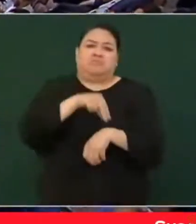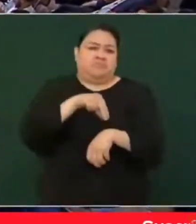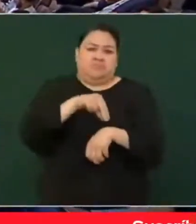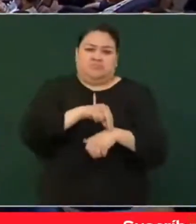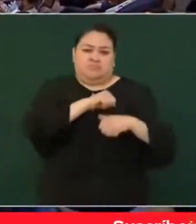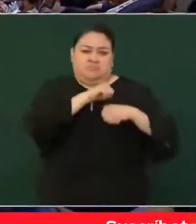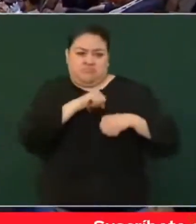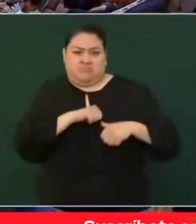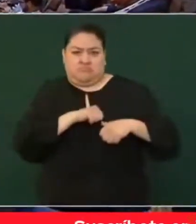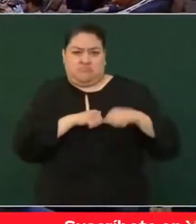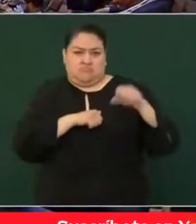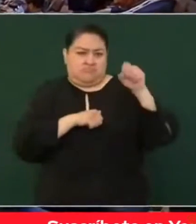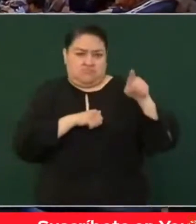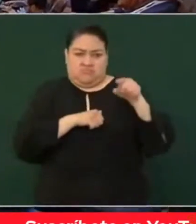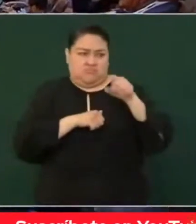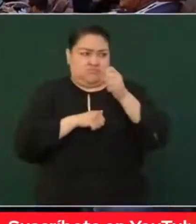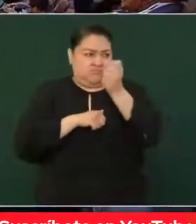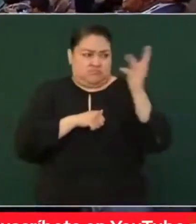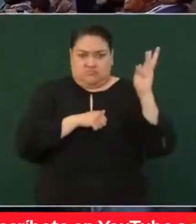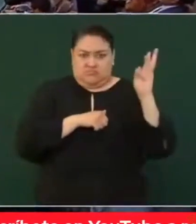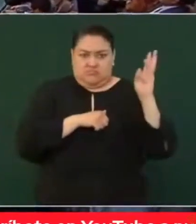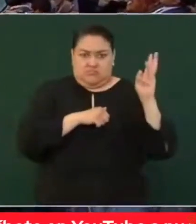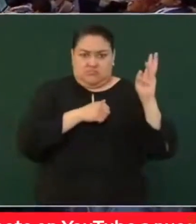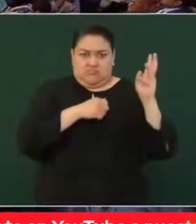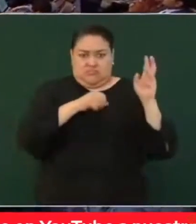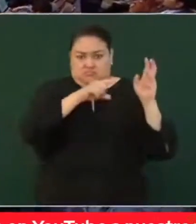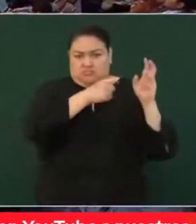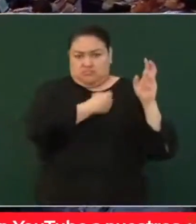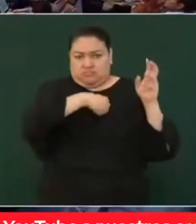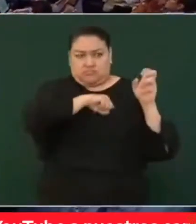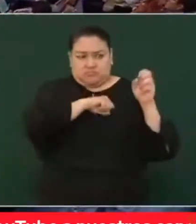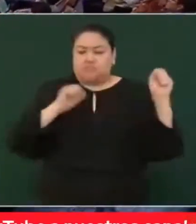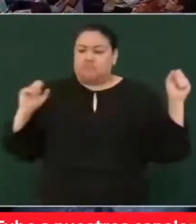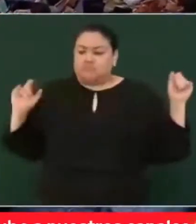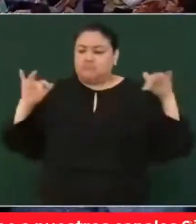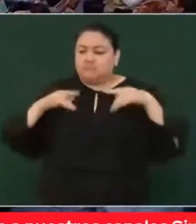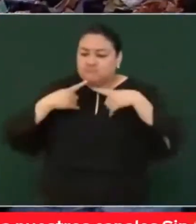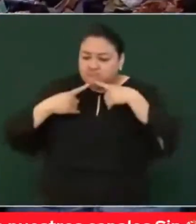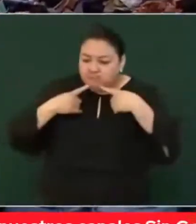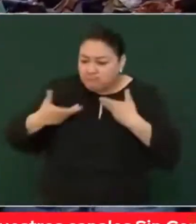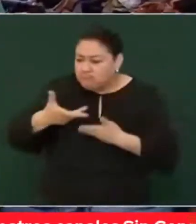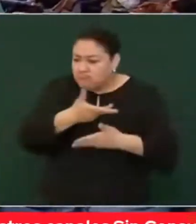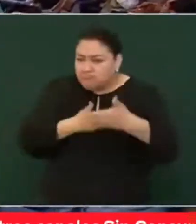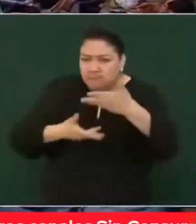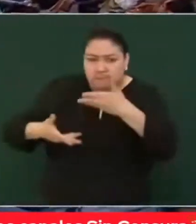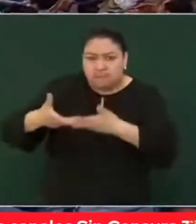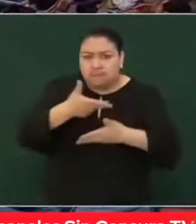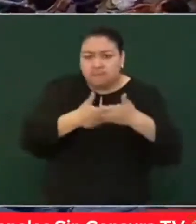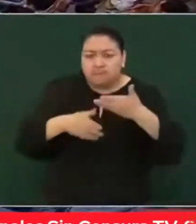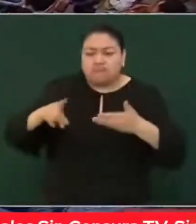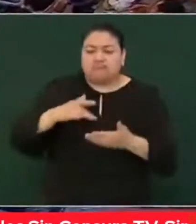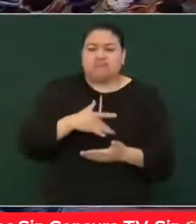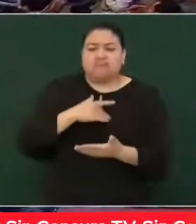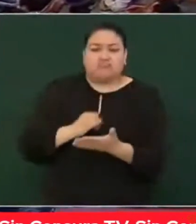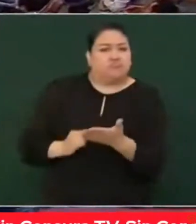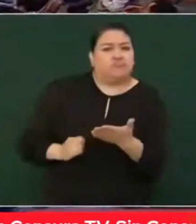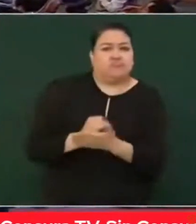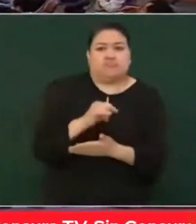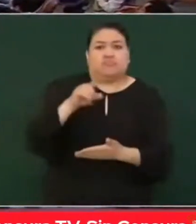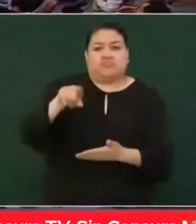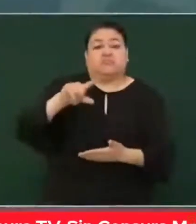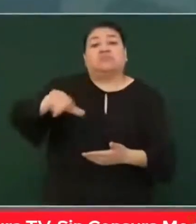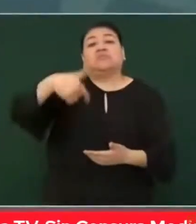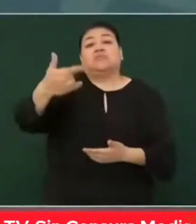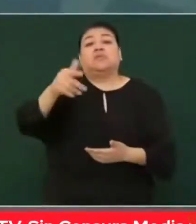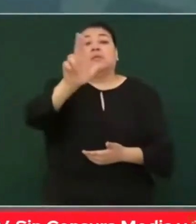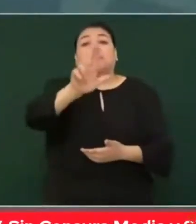integrantes del sector salud y ya van a tomar una decisión y van a informar el